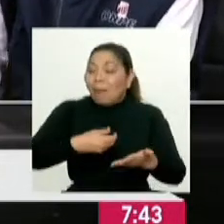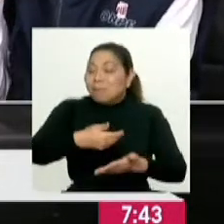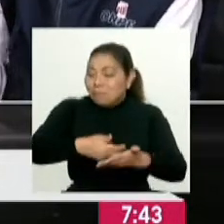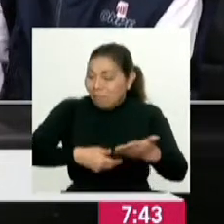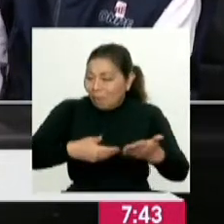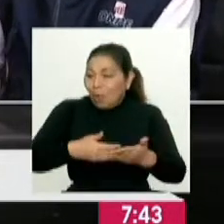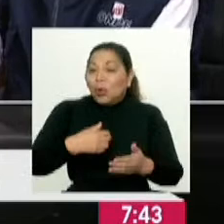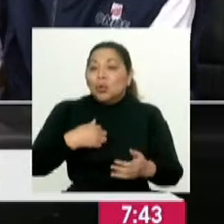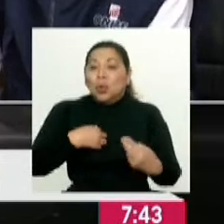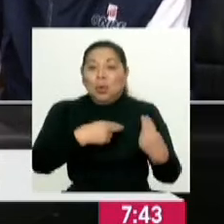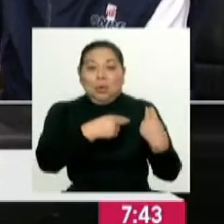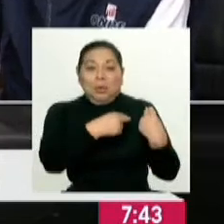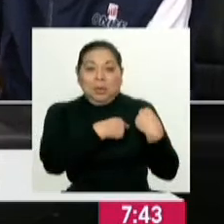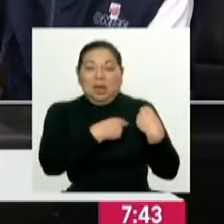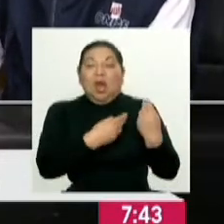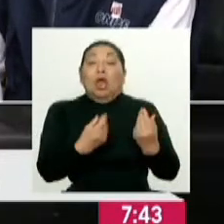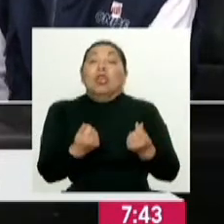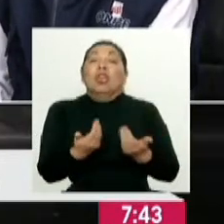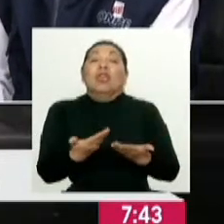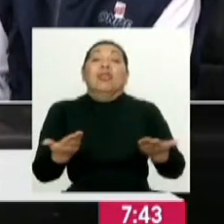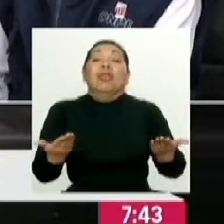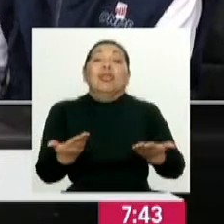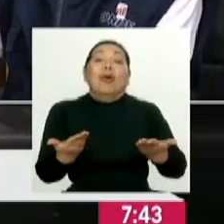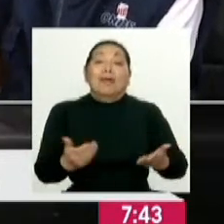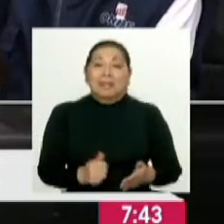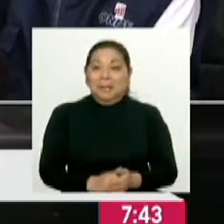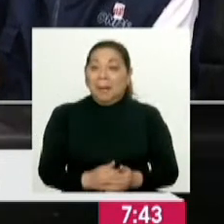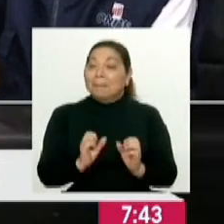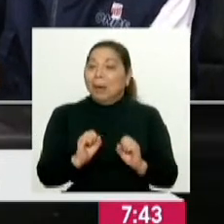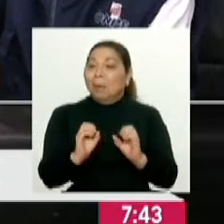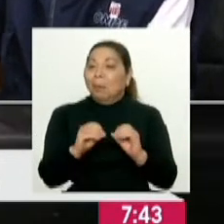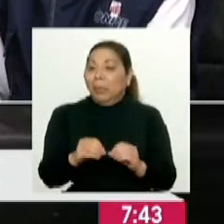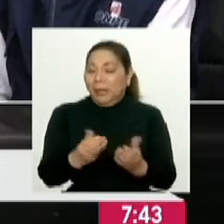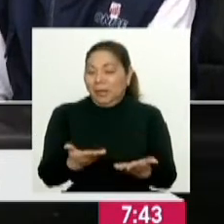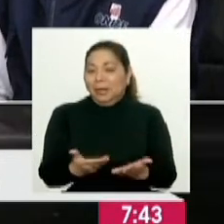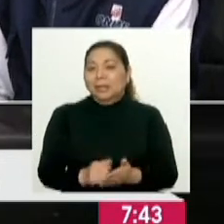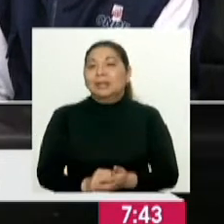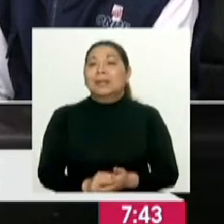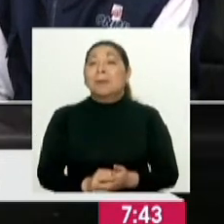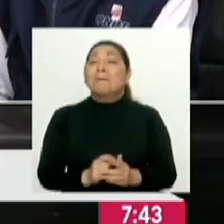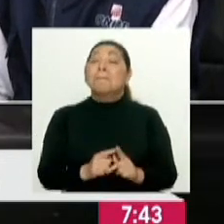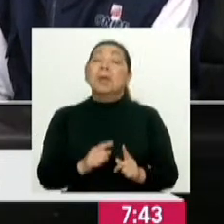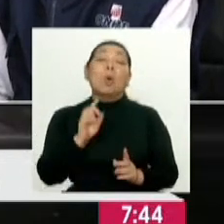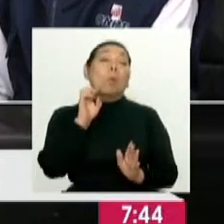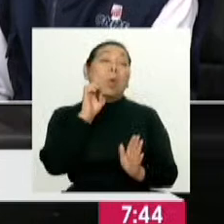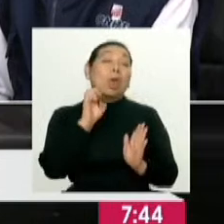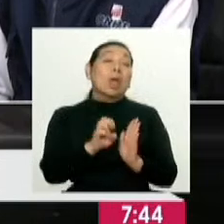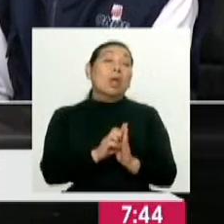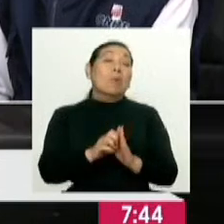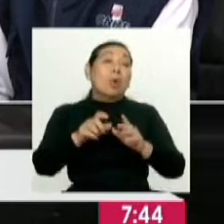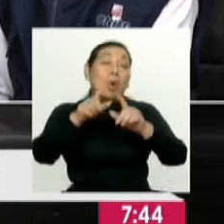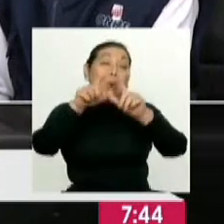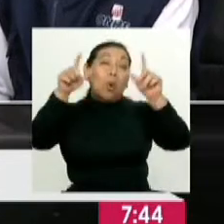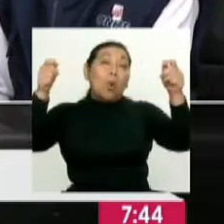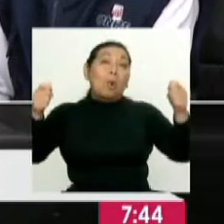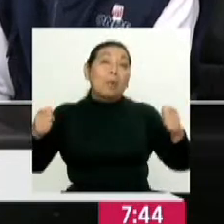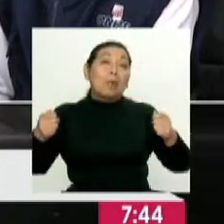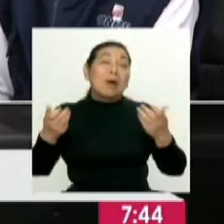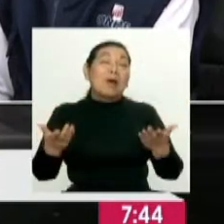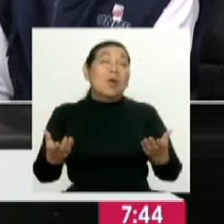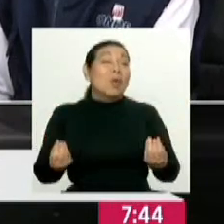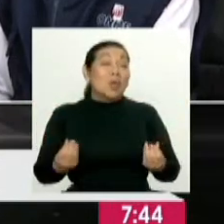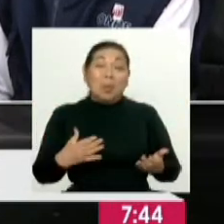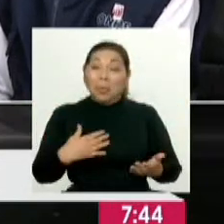documento. Yo me hago responsable de dónde ha salido ese recurso para poder generarte ese. Pero si yo compro una pancarta en la esquina y no tengo un